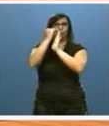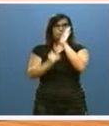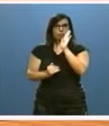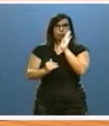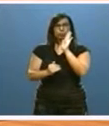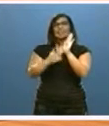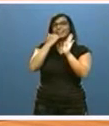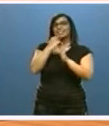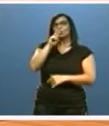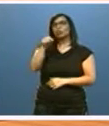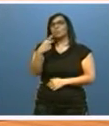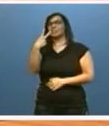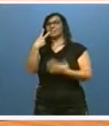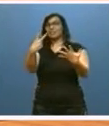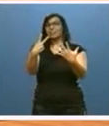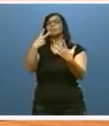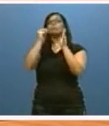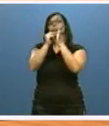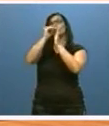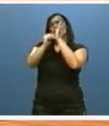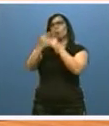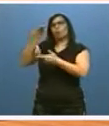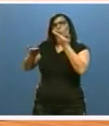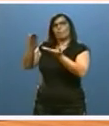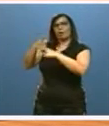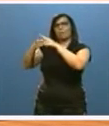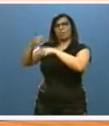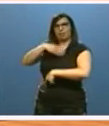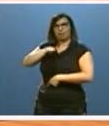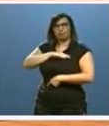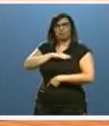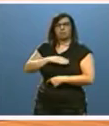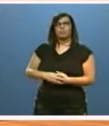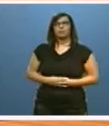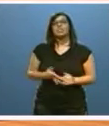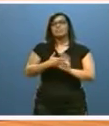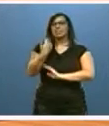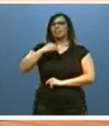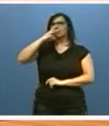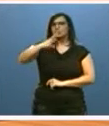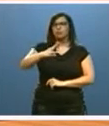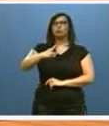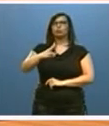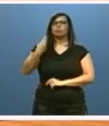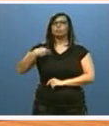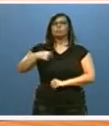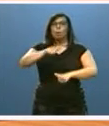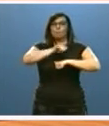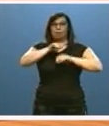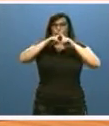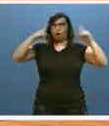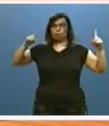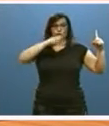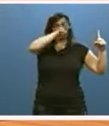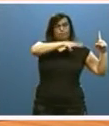puntos menos que la media nacional. Es el tercer año consecutivo en el que se produce una reducción interanual de la tasa de paro en el